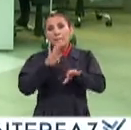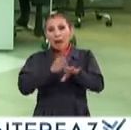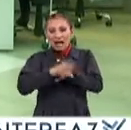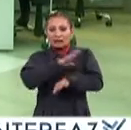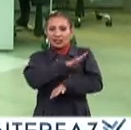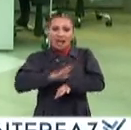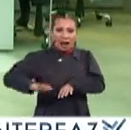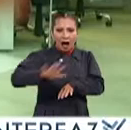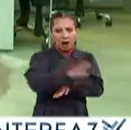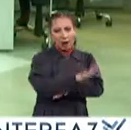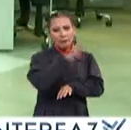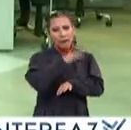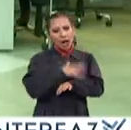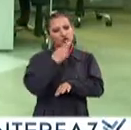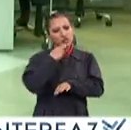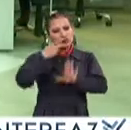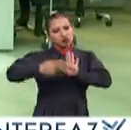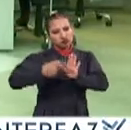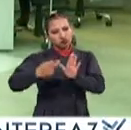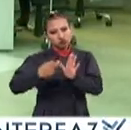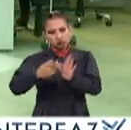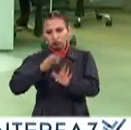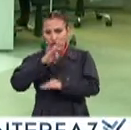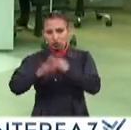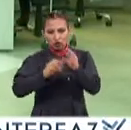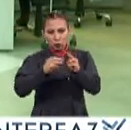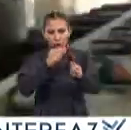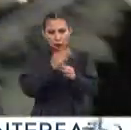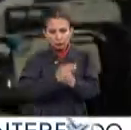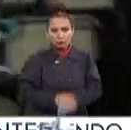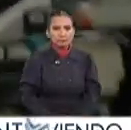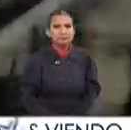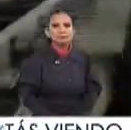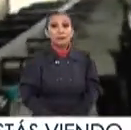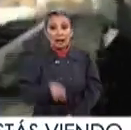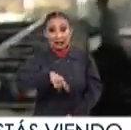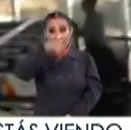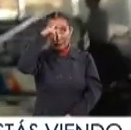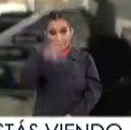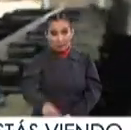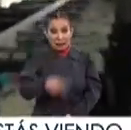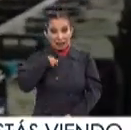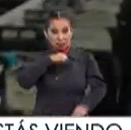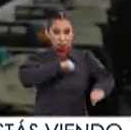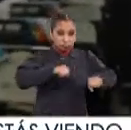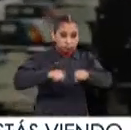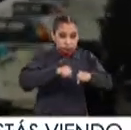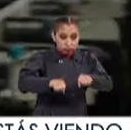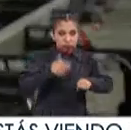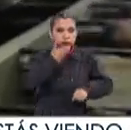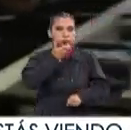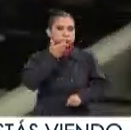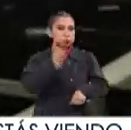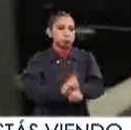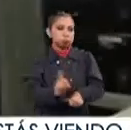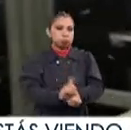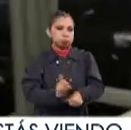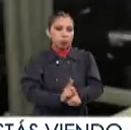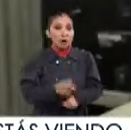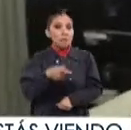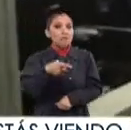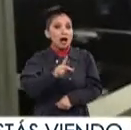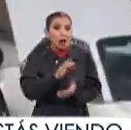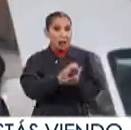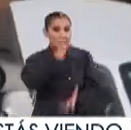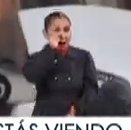más general, más utilizada en todo el planeta En México la actividad sísmica es cotidiana Sin embargo,